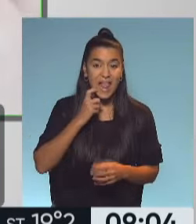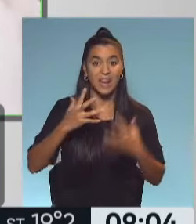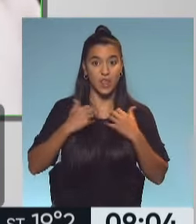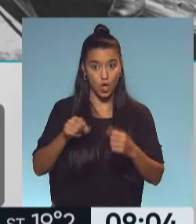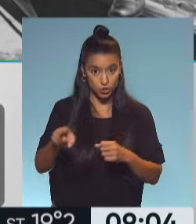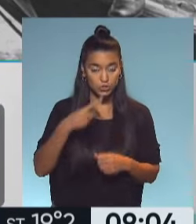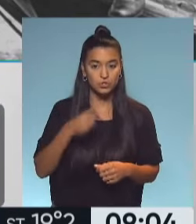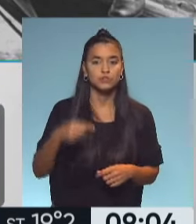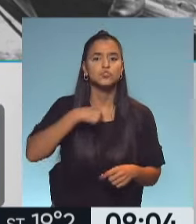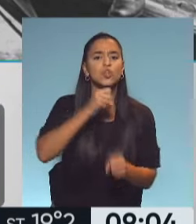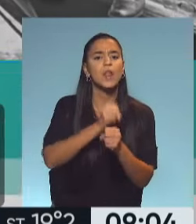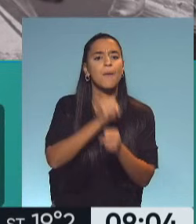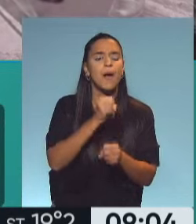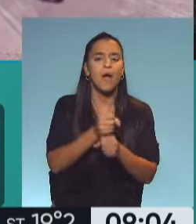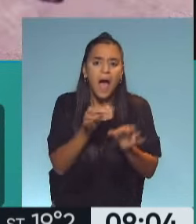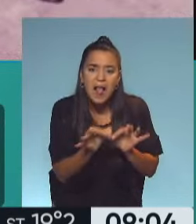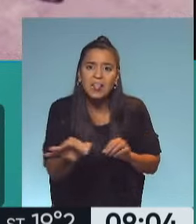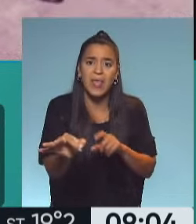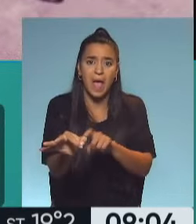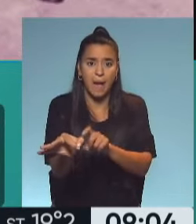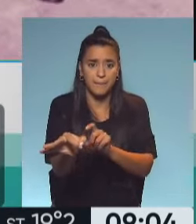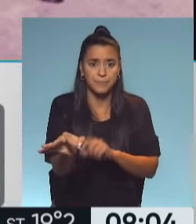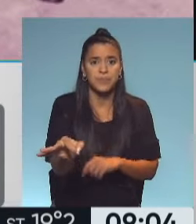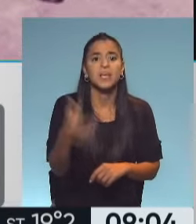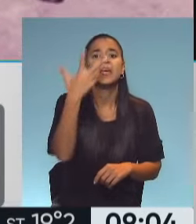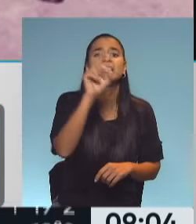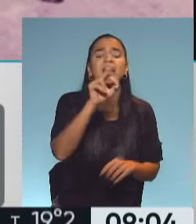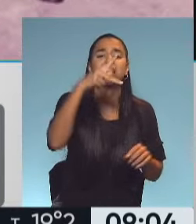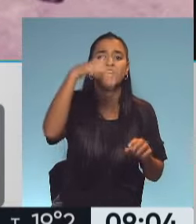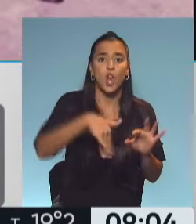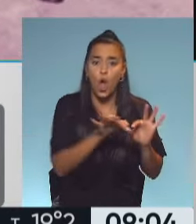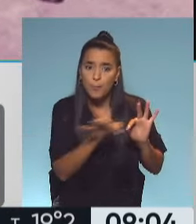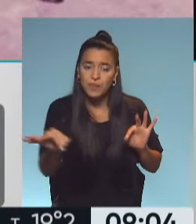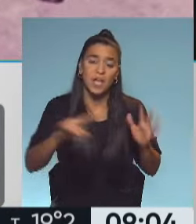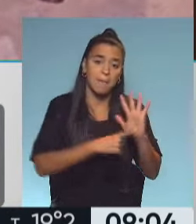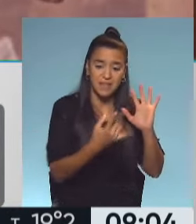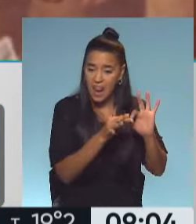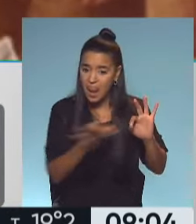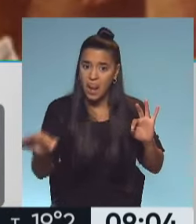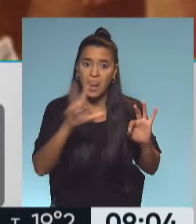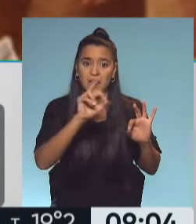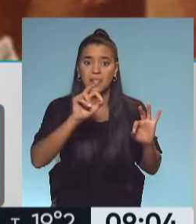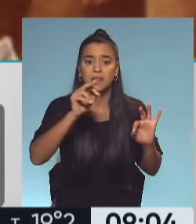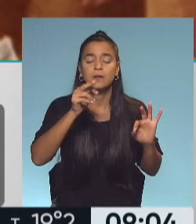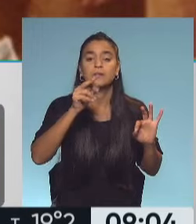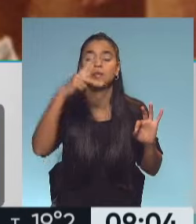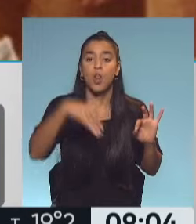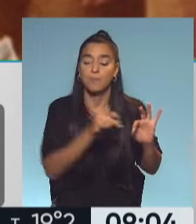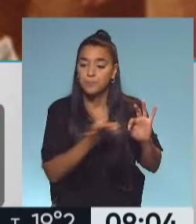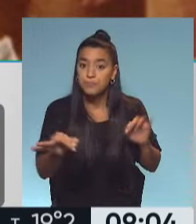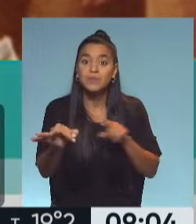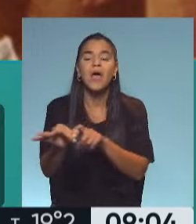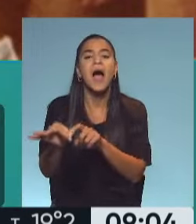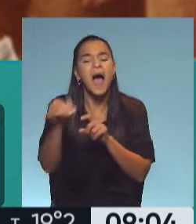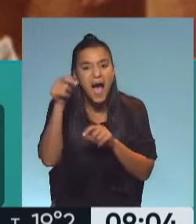trabajando en una aldea a 30 kilómetros de la capital, que es la aldea Grappchental, donde allí